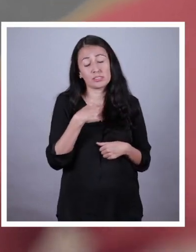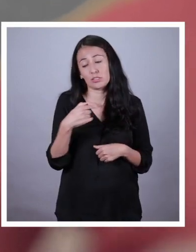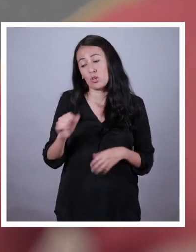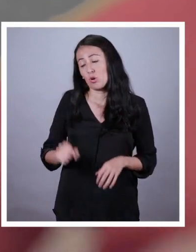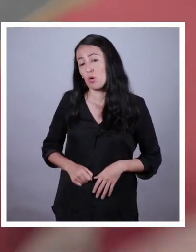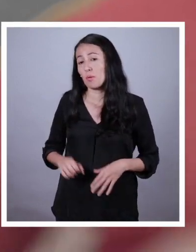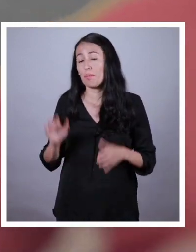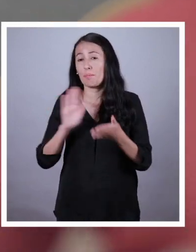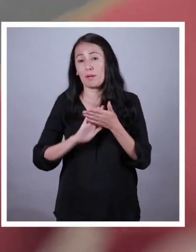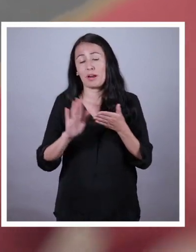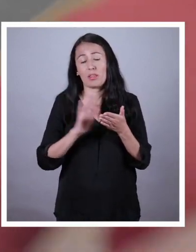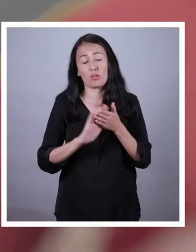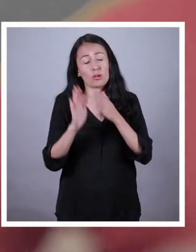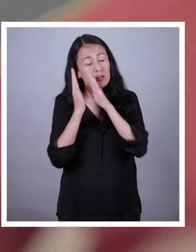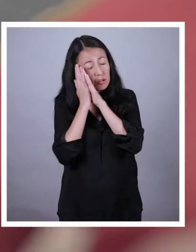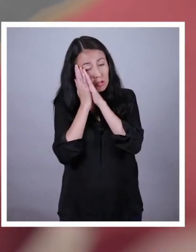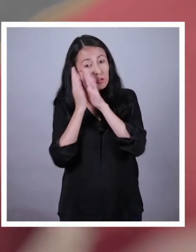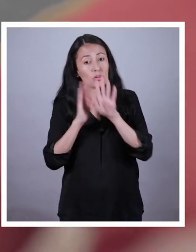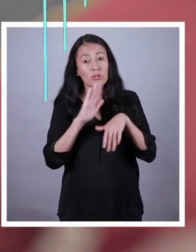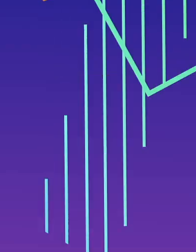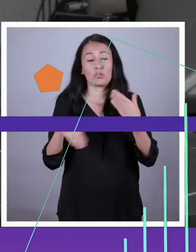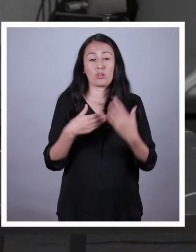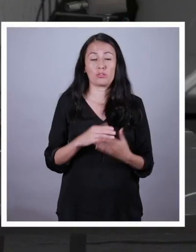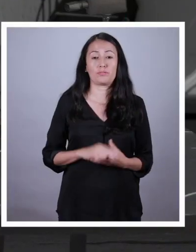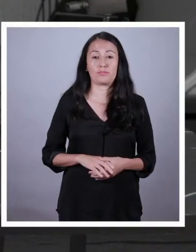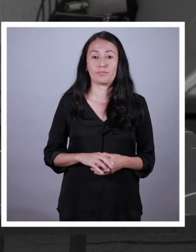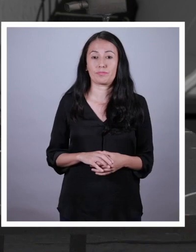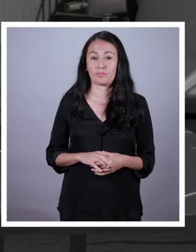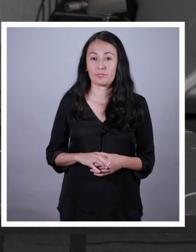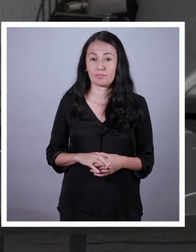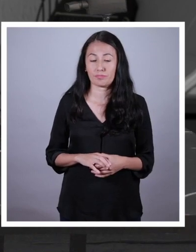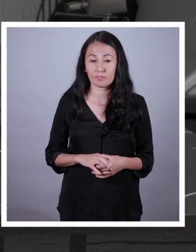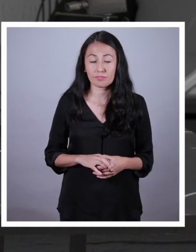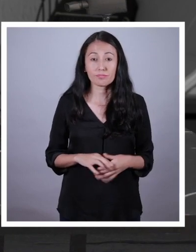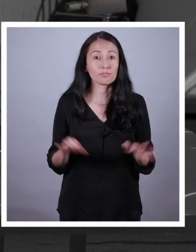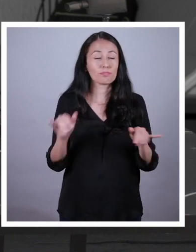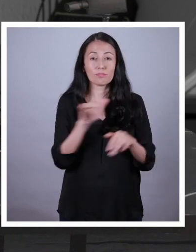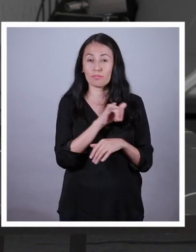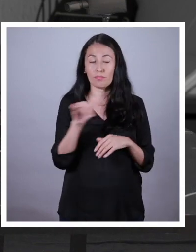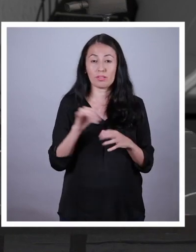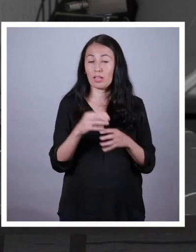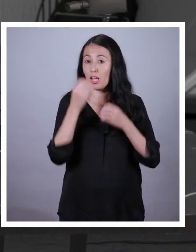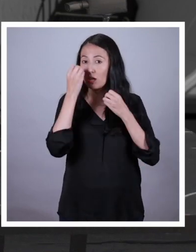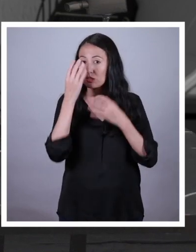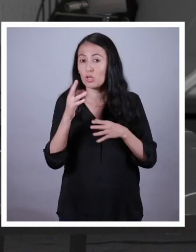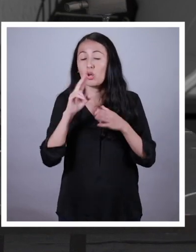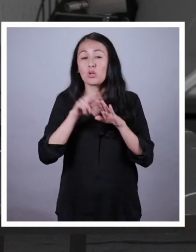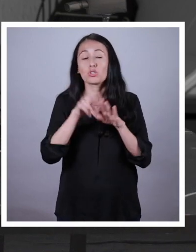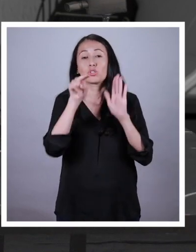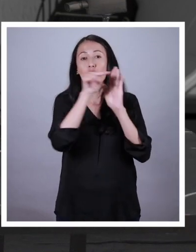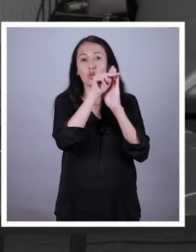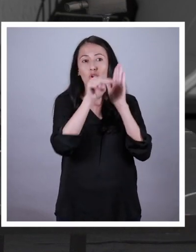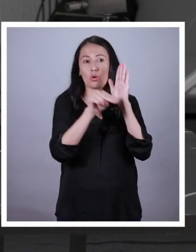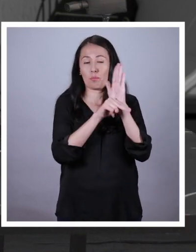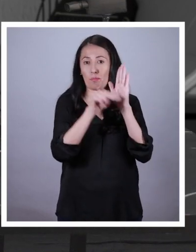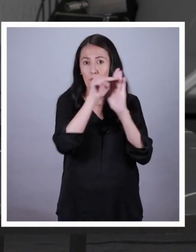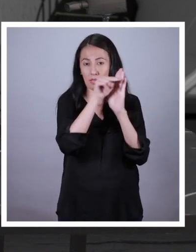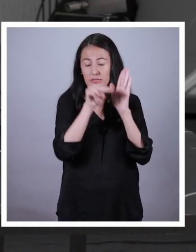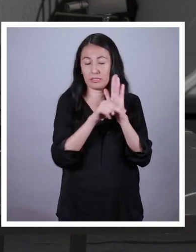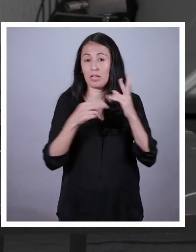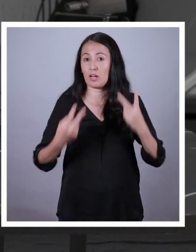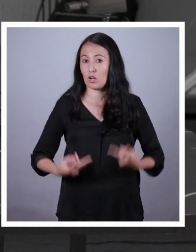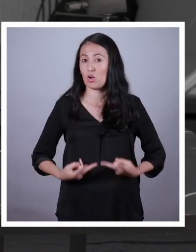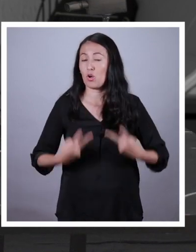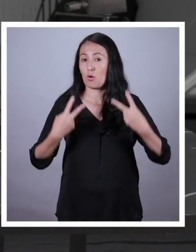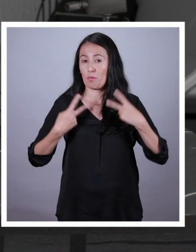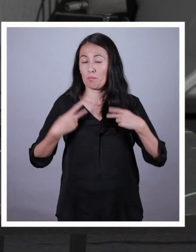dormida hoy, pero ya tengo listo todo Esto comprende declaraciones que reúnen normas de convivencia Las cuales son previamente